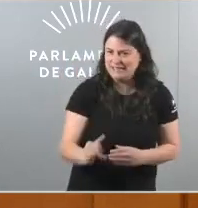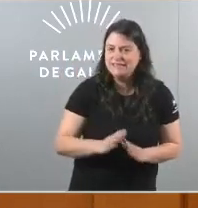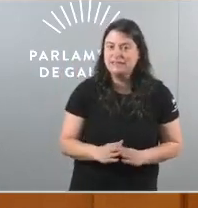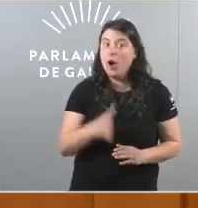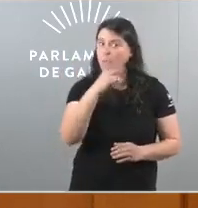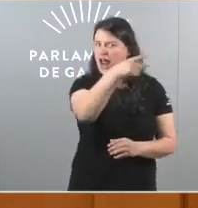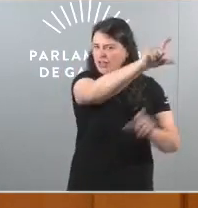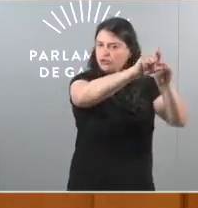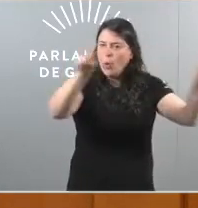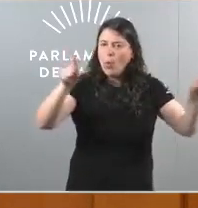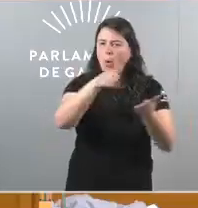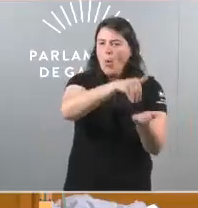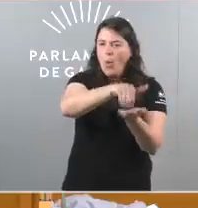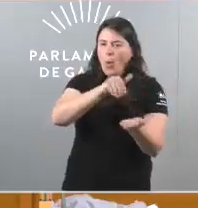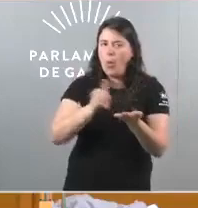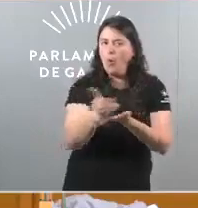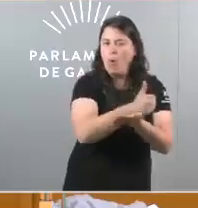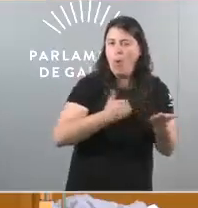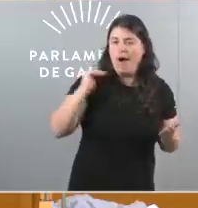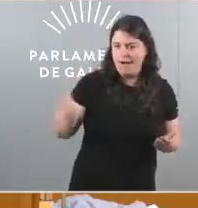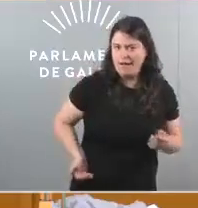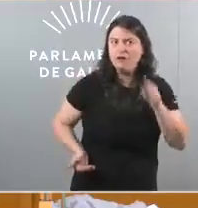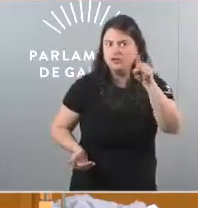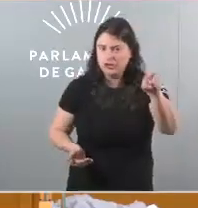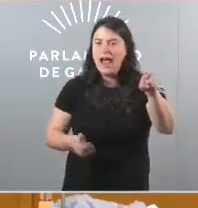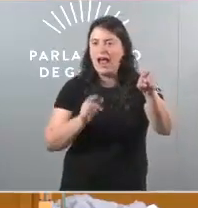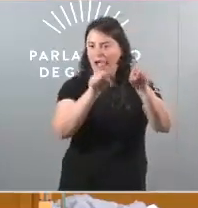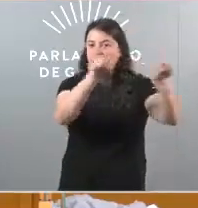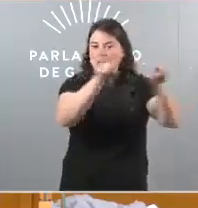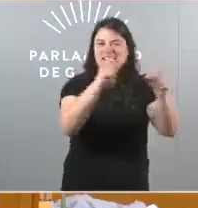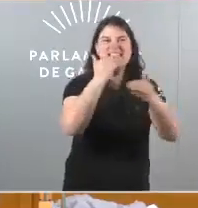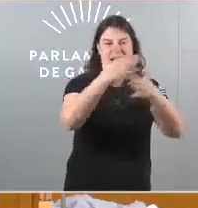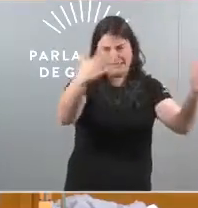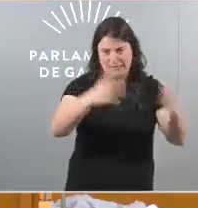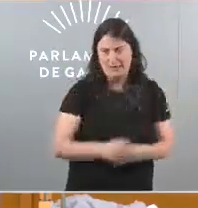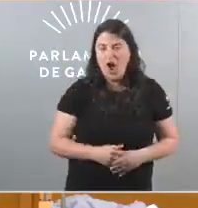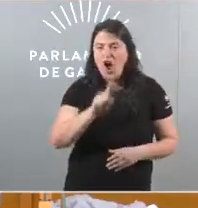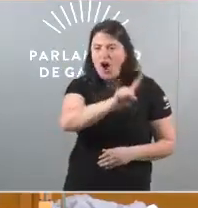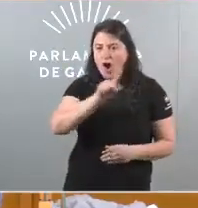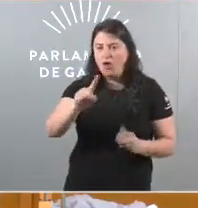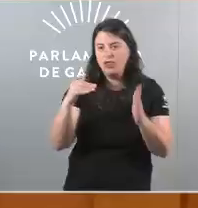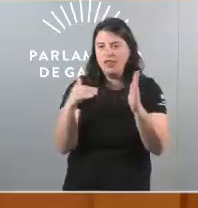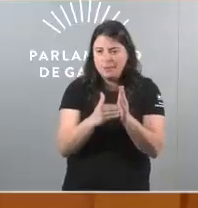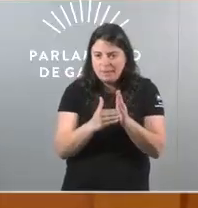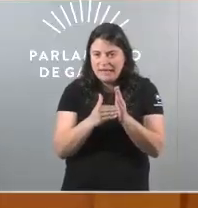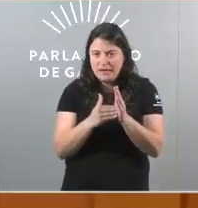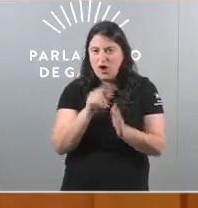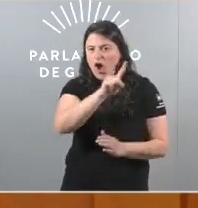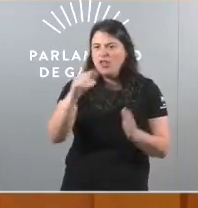está forrando nesta crise 11.050